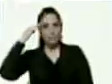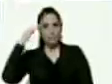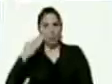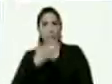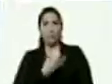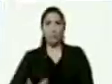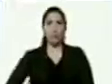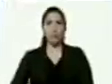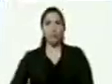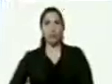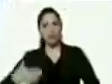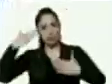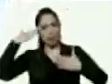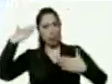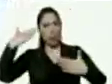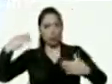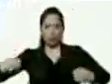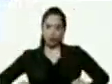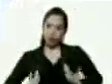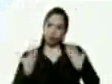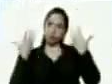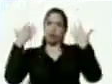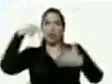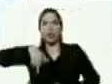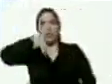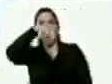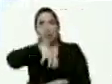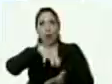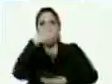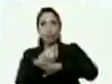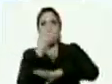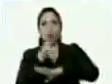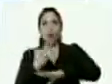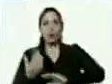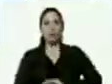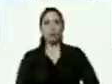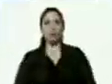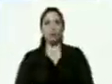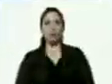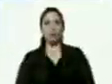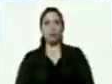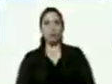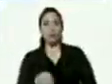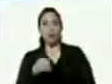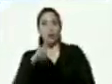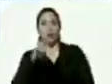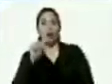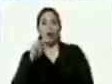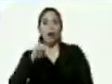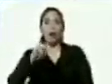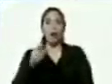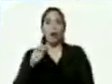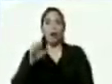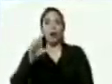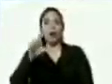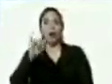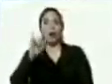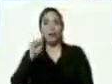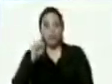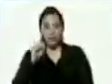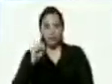nos embarga la emoción presidente desde aquí desde el estado Monagas Orangeli Trillo lo saluda con amor